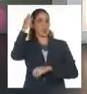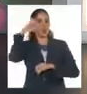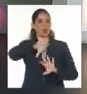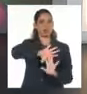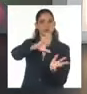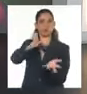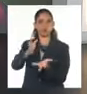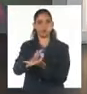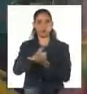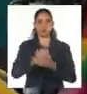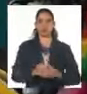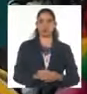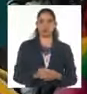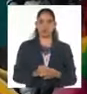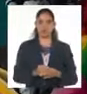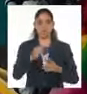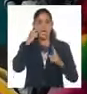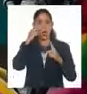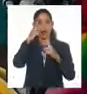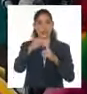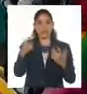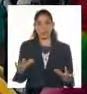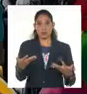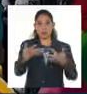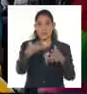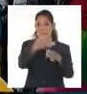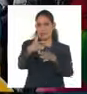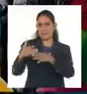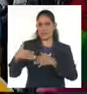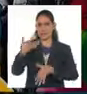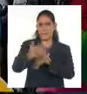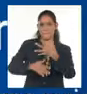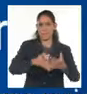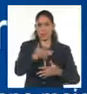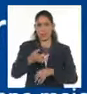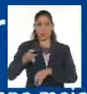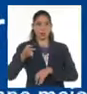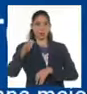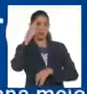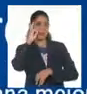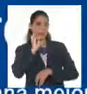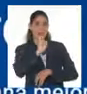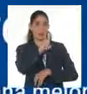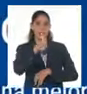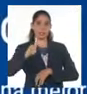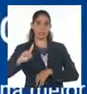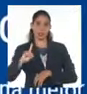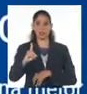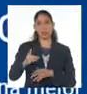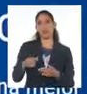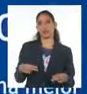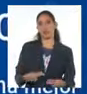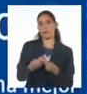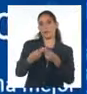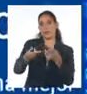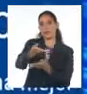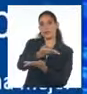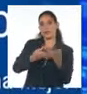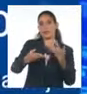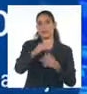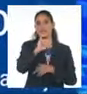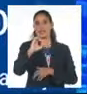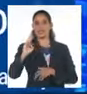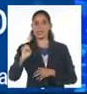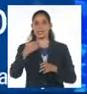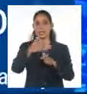el texto centrado en abordar los desafíos del siglo 21 busca comprometer a los líderes con 60 acciones en cinco